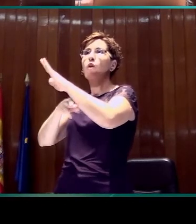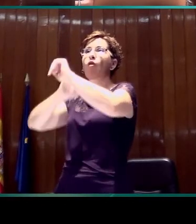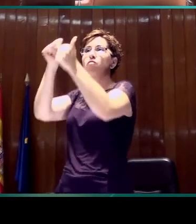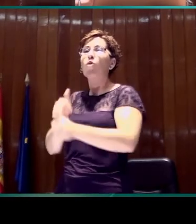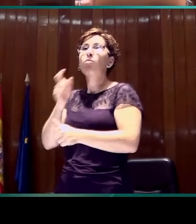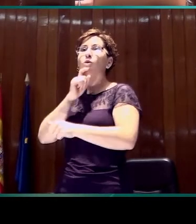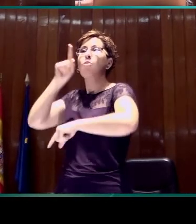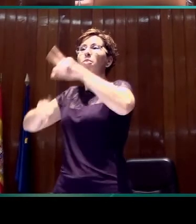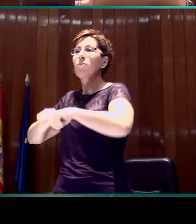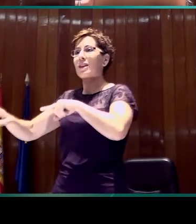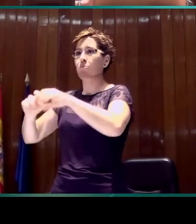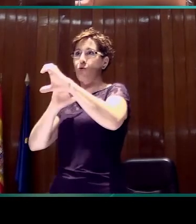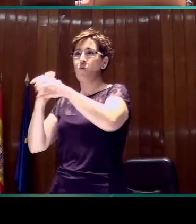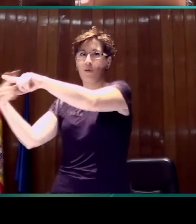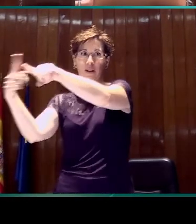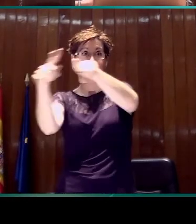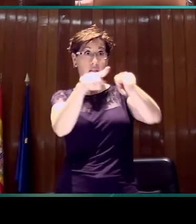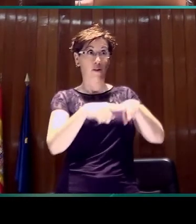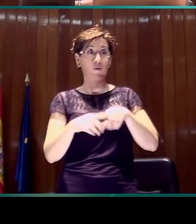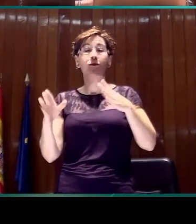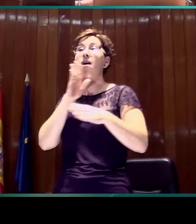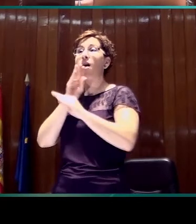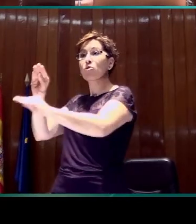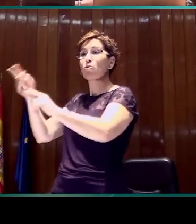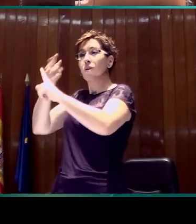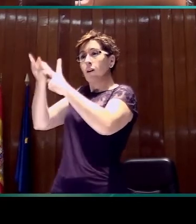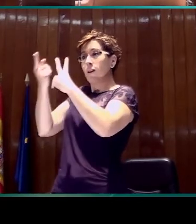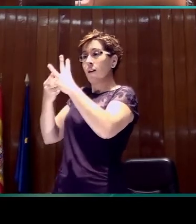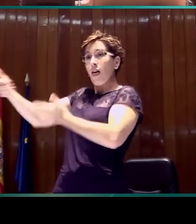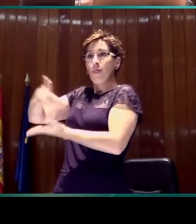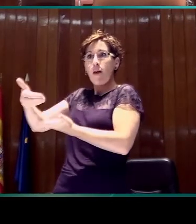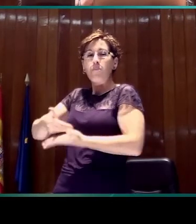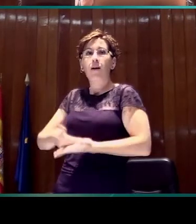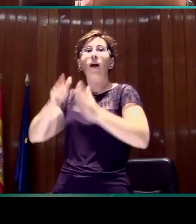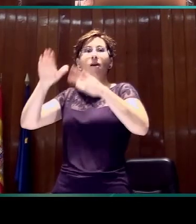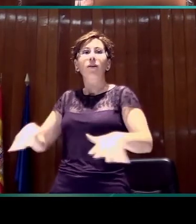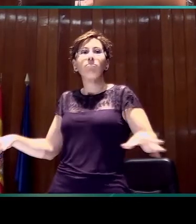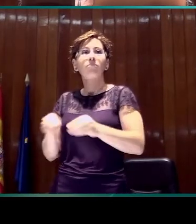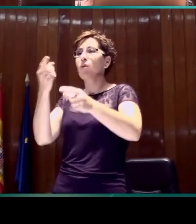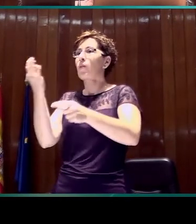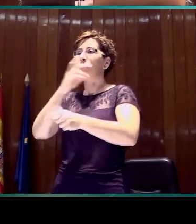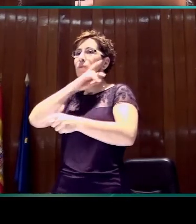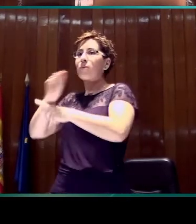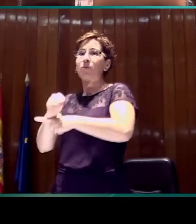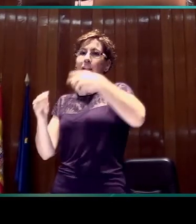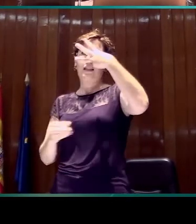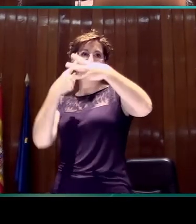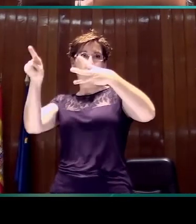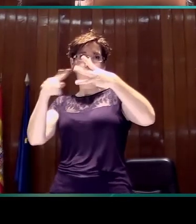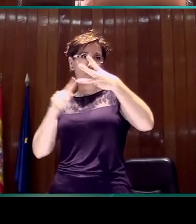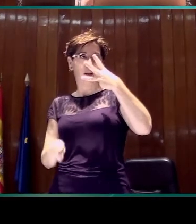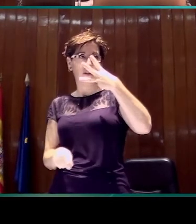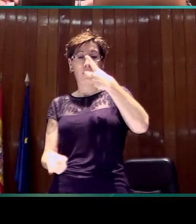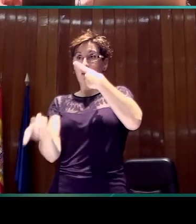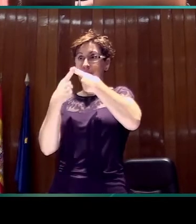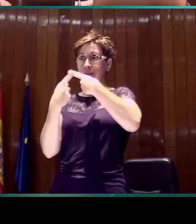Y atender a todas estas demandas supone un mayor vínculo entre tres elementos que están estrechamente orientacionados entre sí. Por un